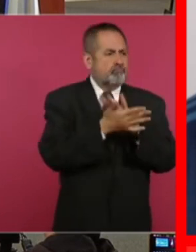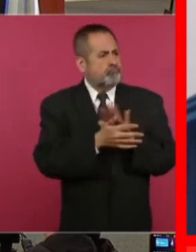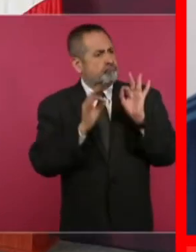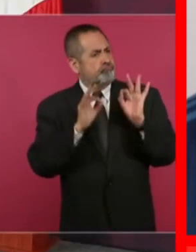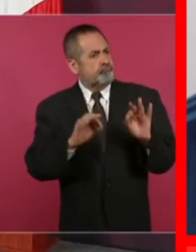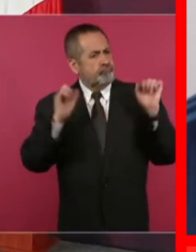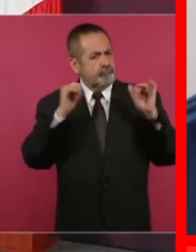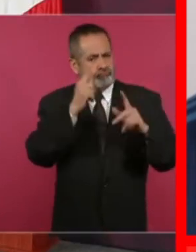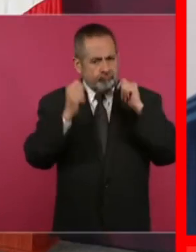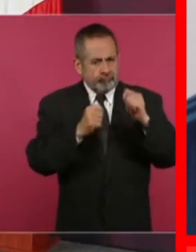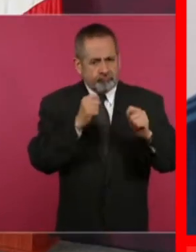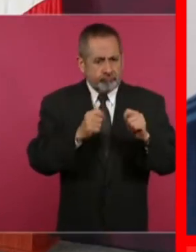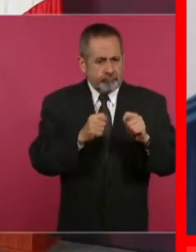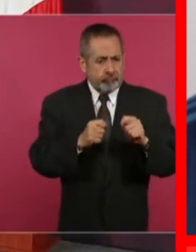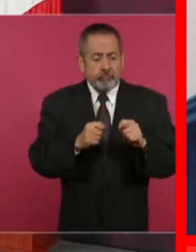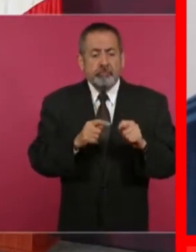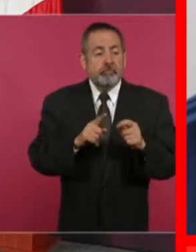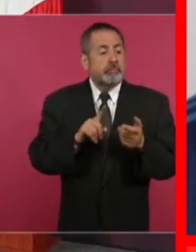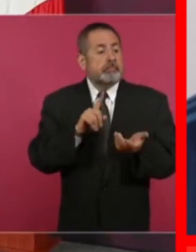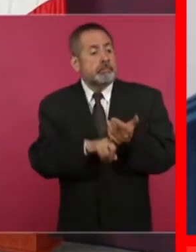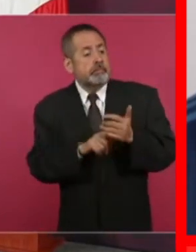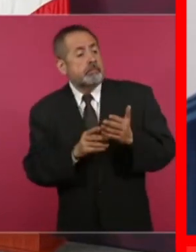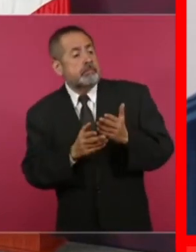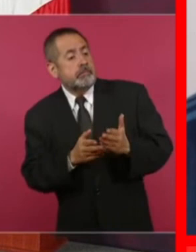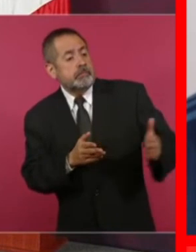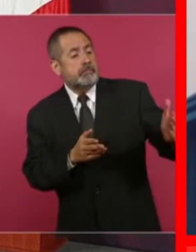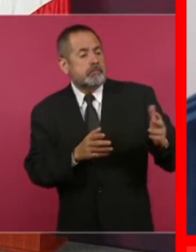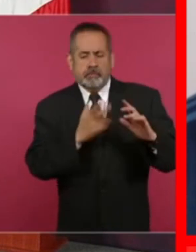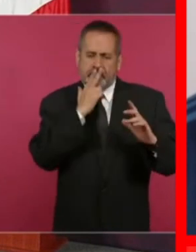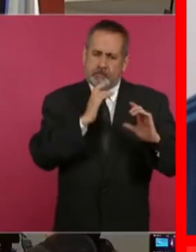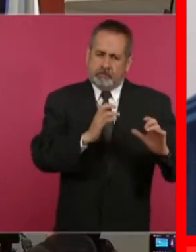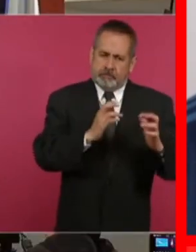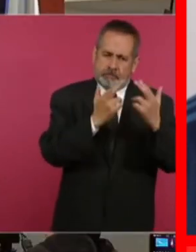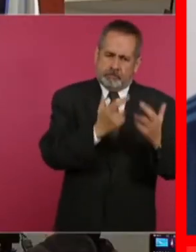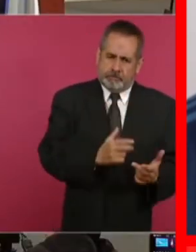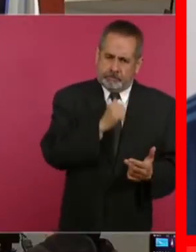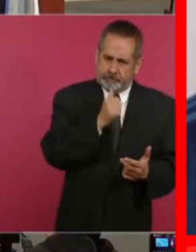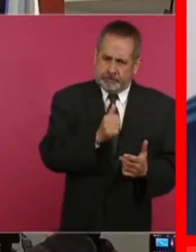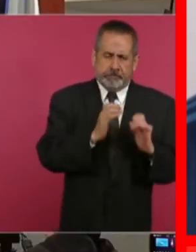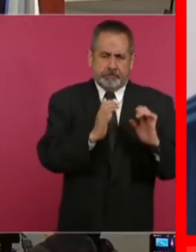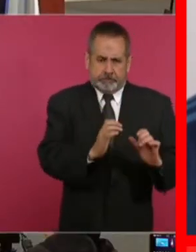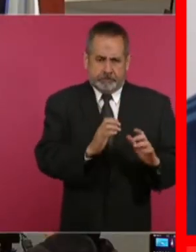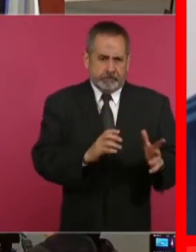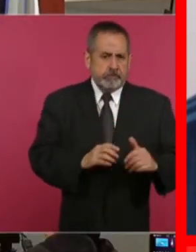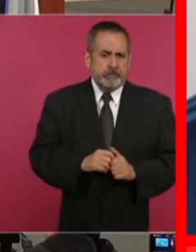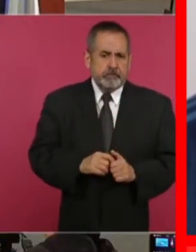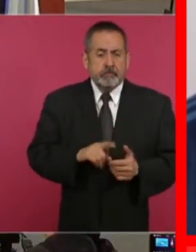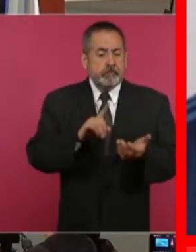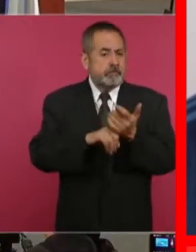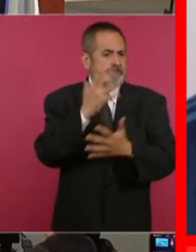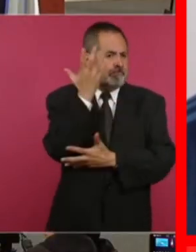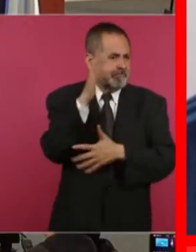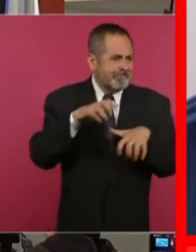turística y el resto ya no se sigue destruyendo, porque hay selvas, hay